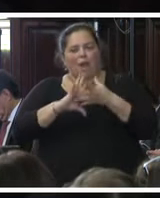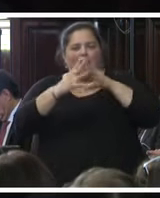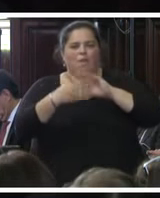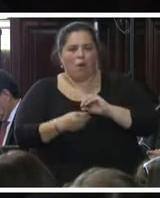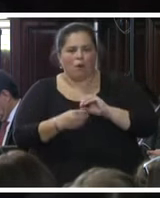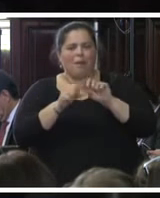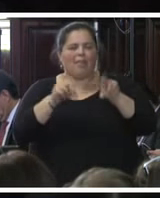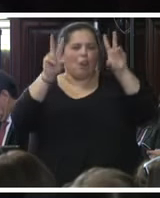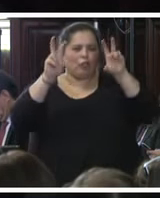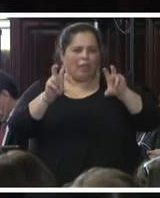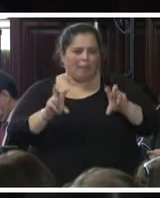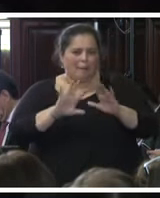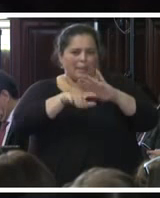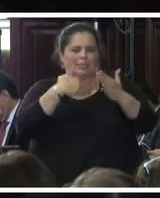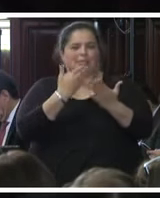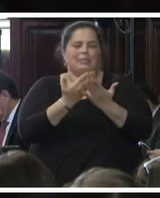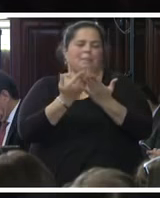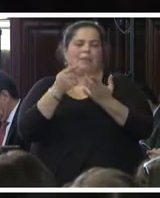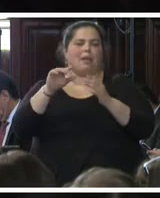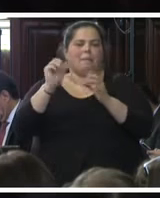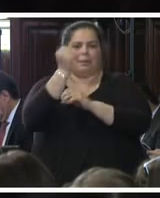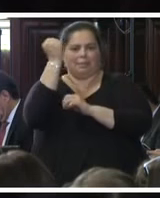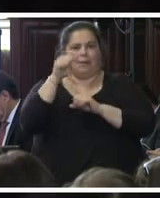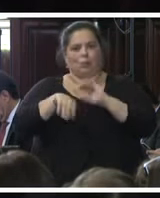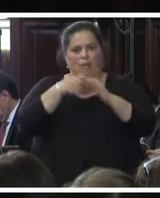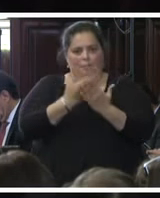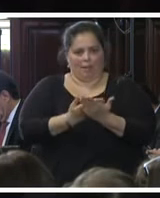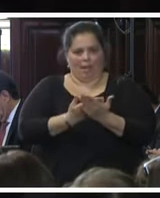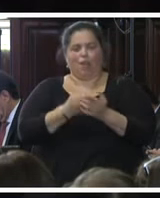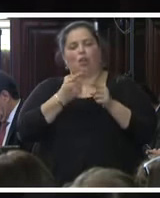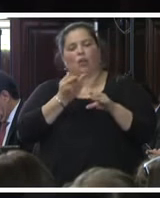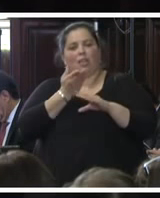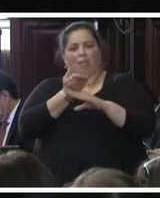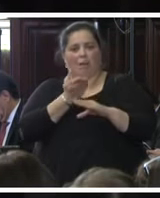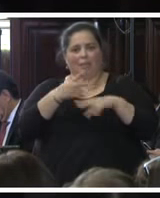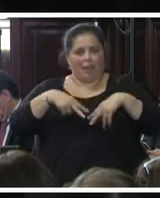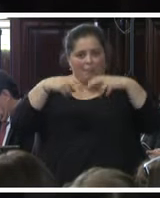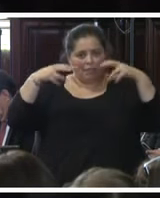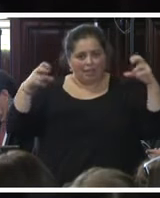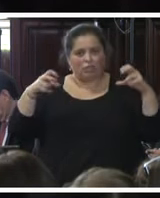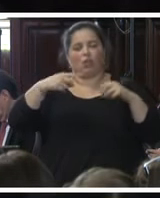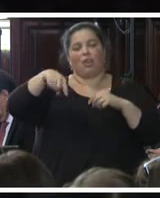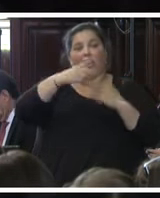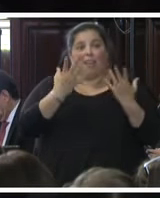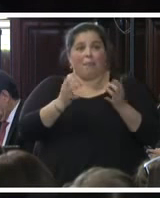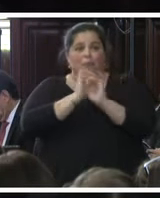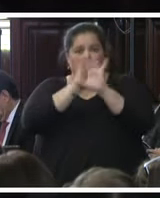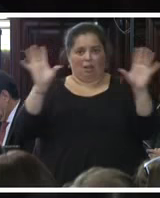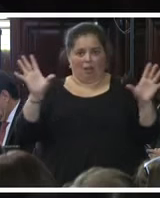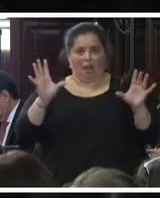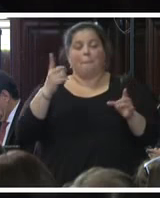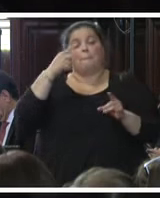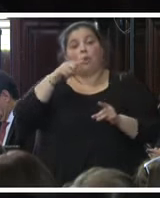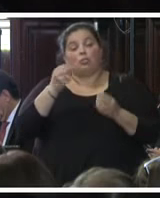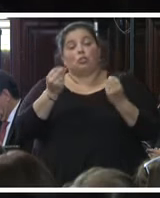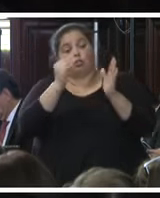principales que ustedes han planteado, a los que demanda la investigación como una necesidad de esclarecerlos. Por eso fue que se contemplaron